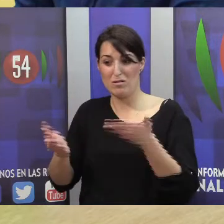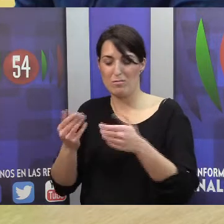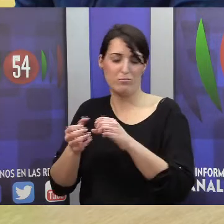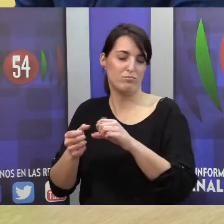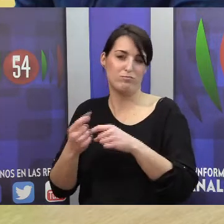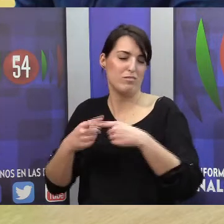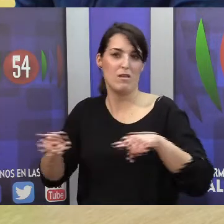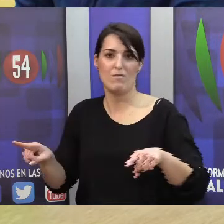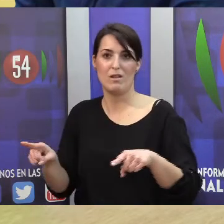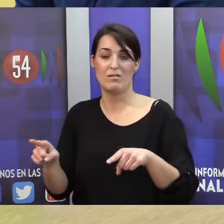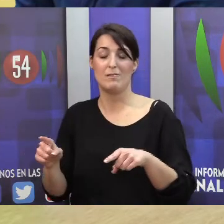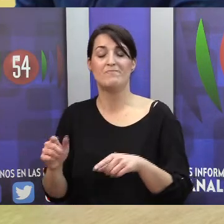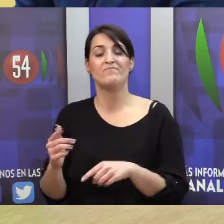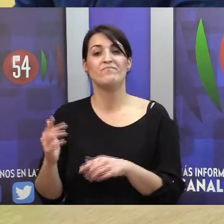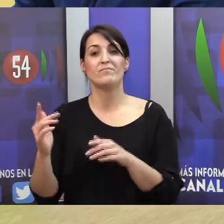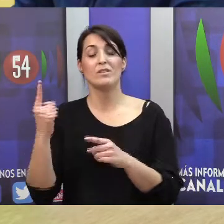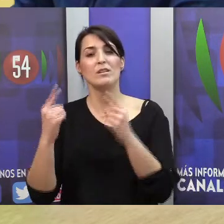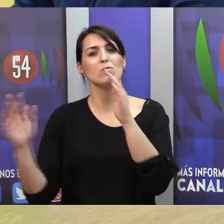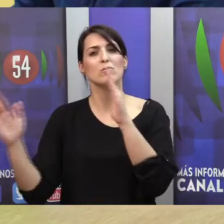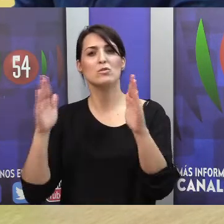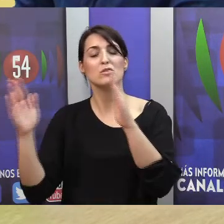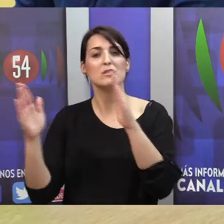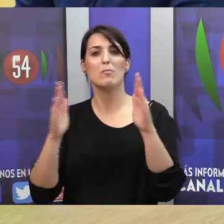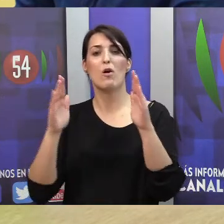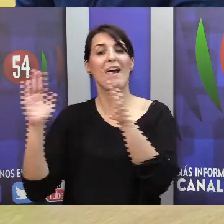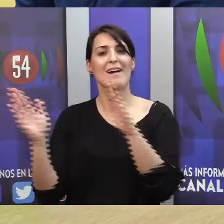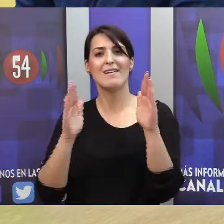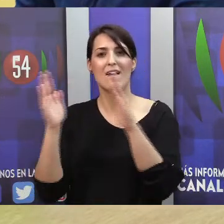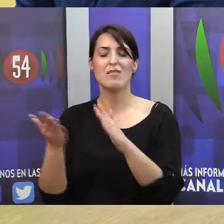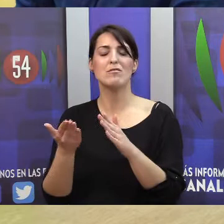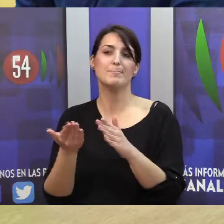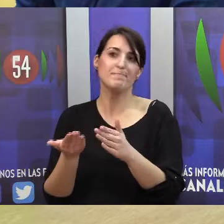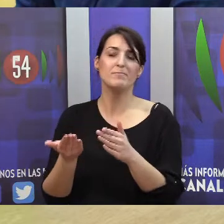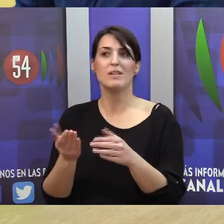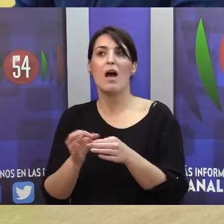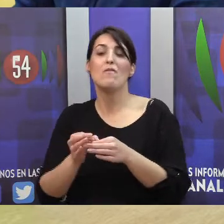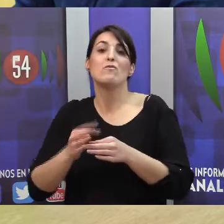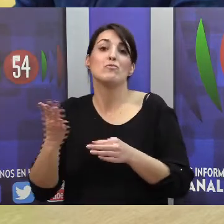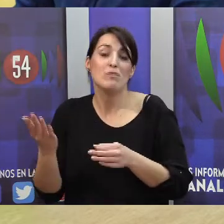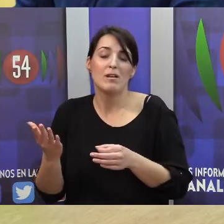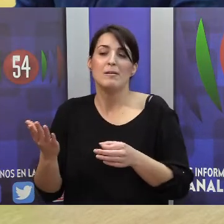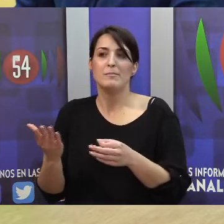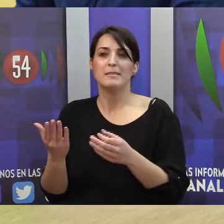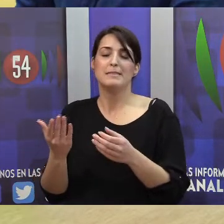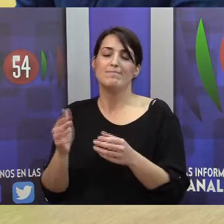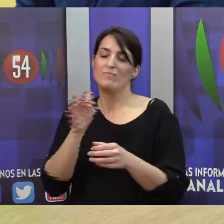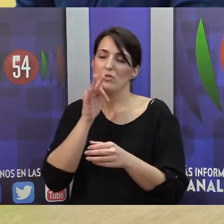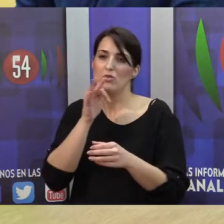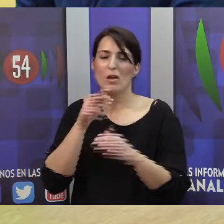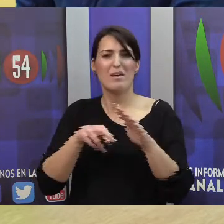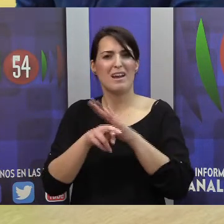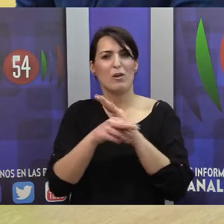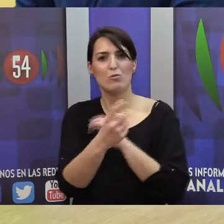generaciones en que afortunadamente, pues aunque queda mucho terreno todavía por recorrer, tenemos que hay un